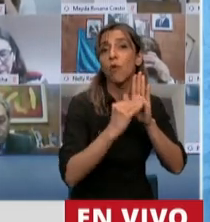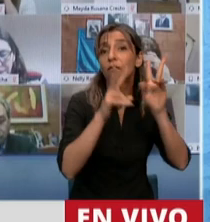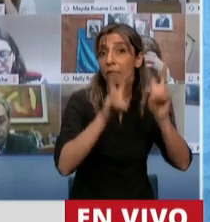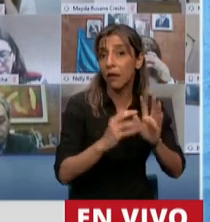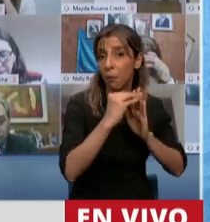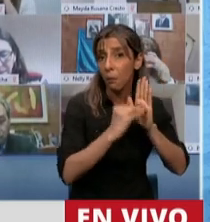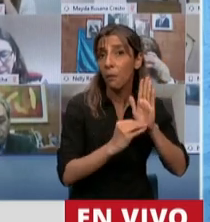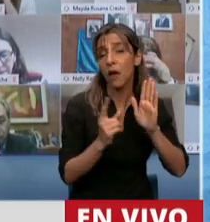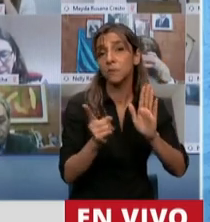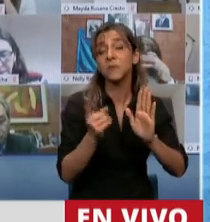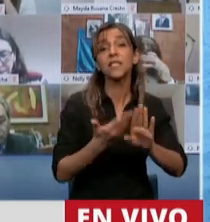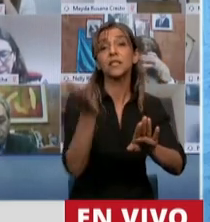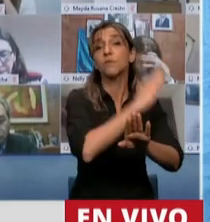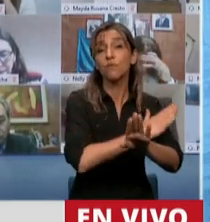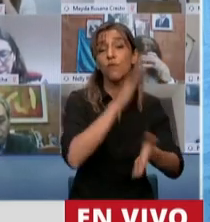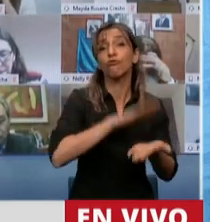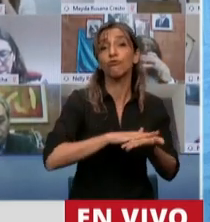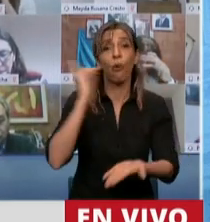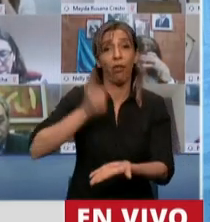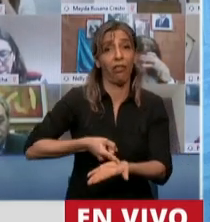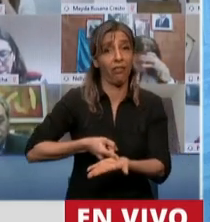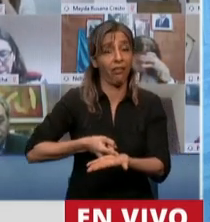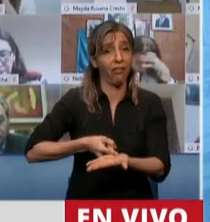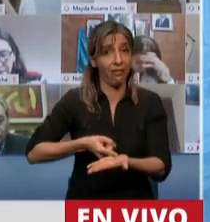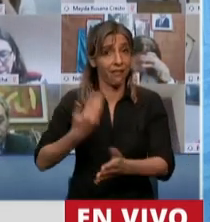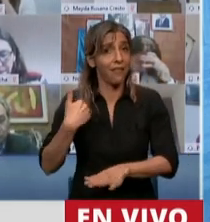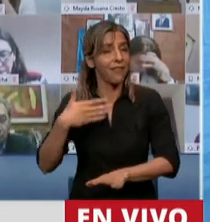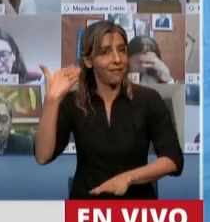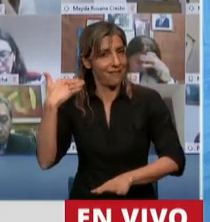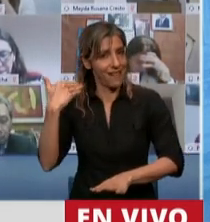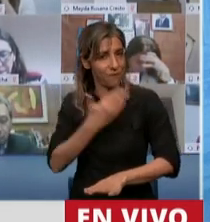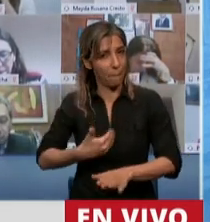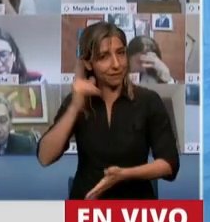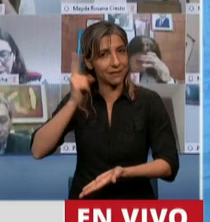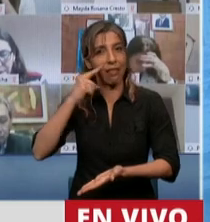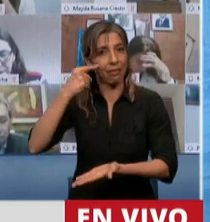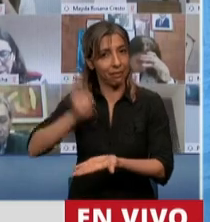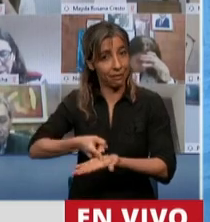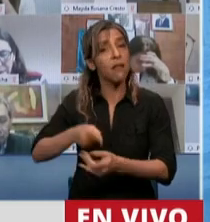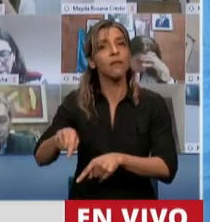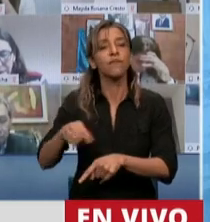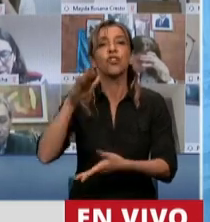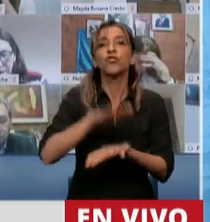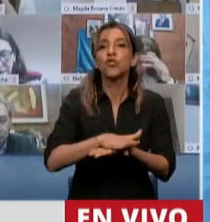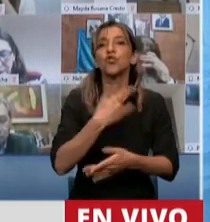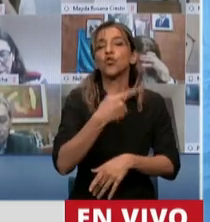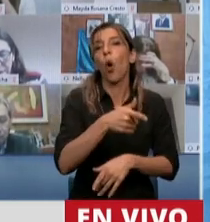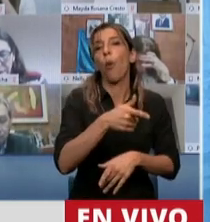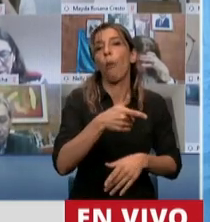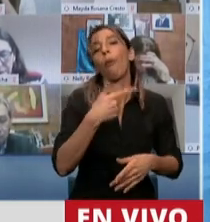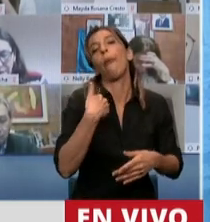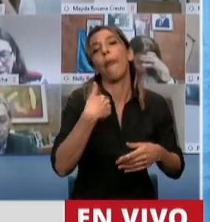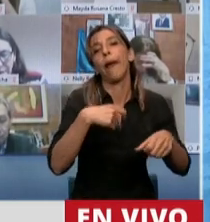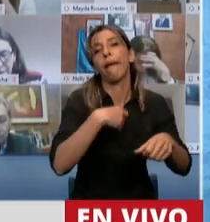comisión del decreto de necesidad y urgencia que frente a la pretensión de las telefónicas y los prestadores de